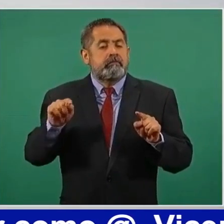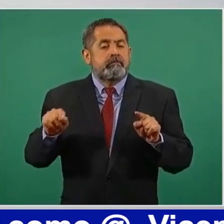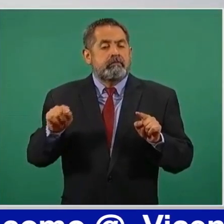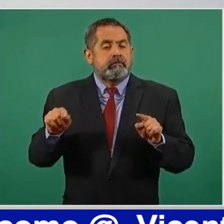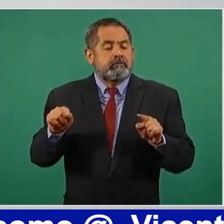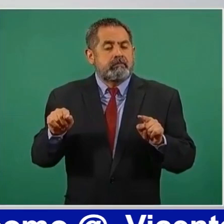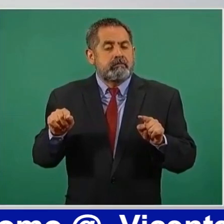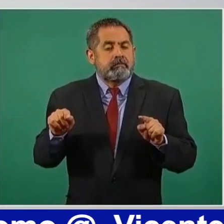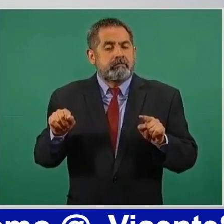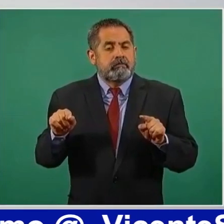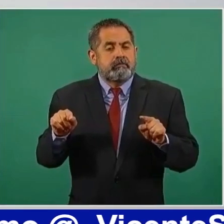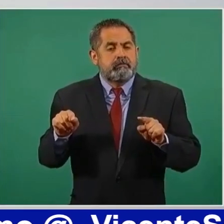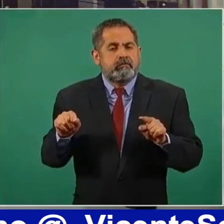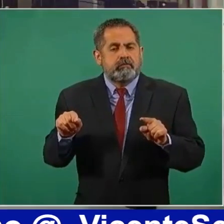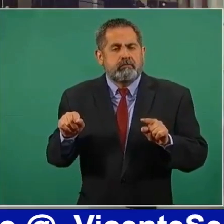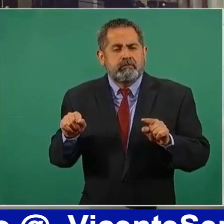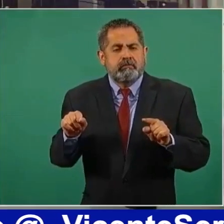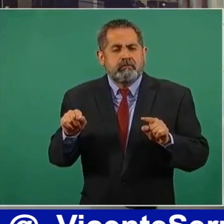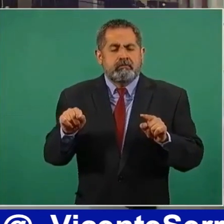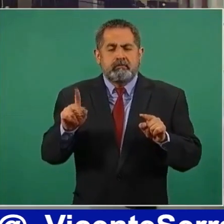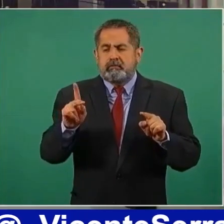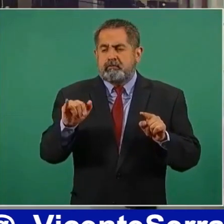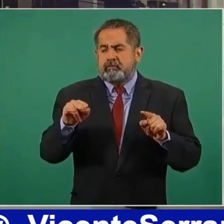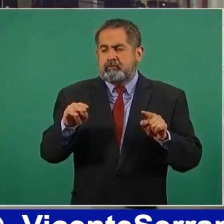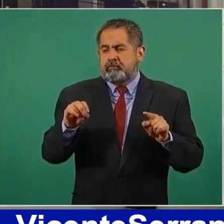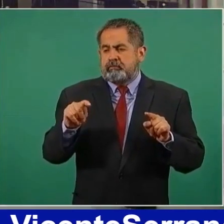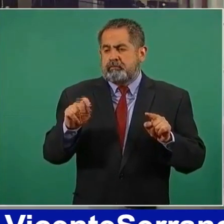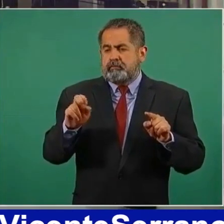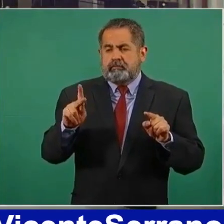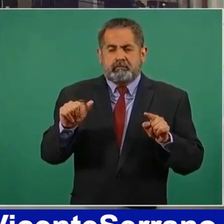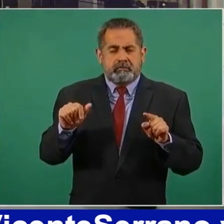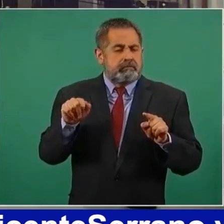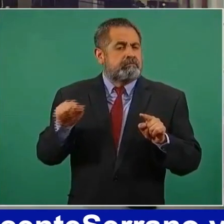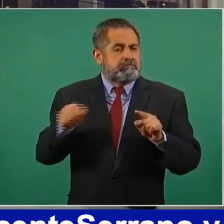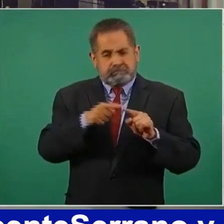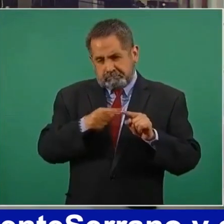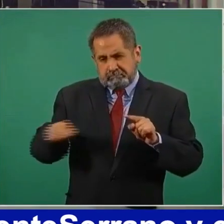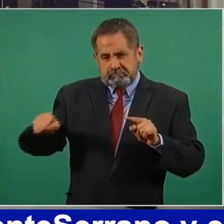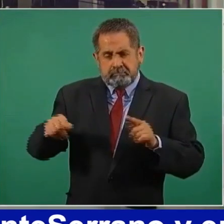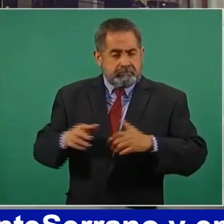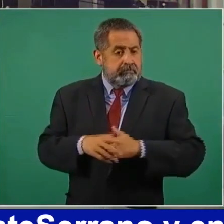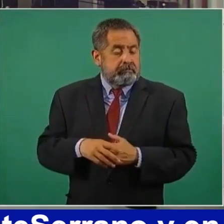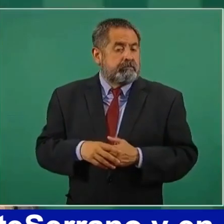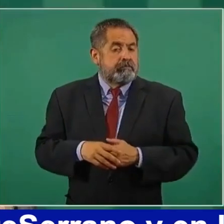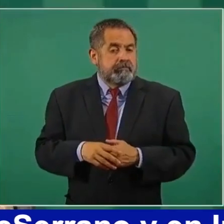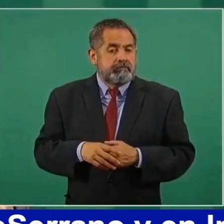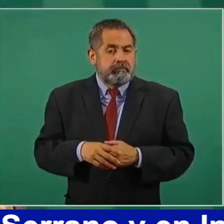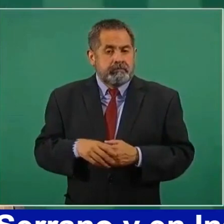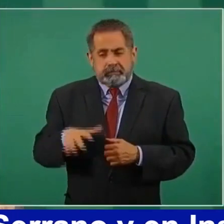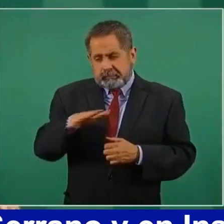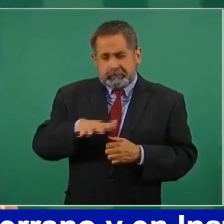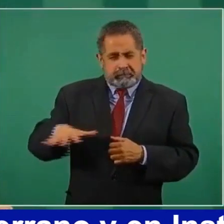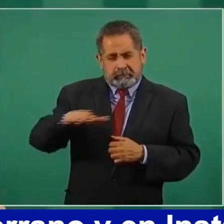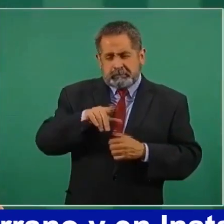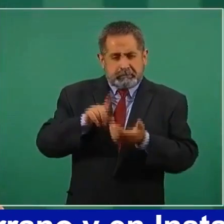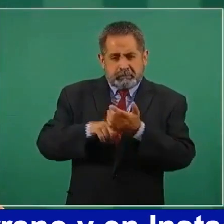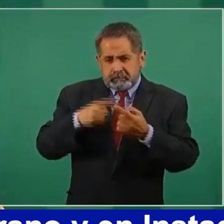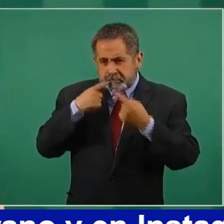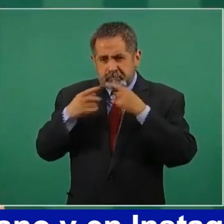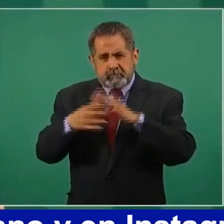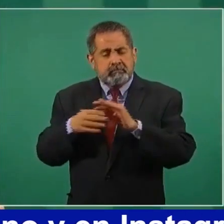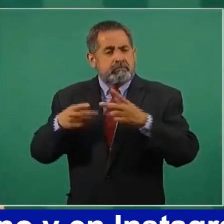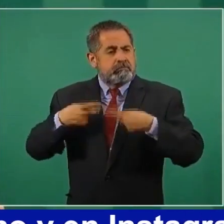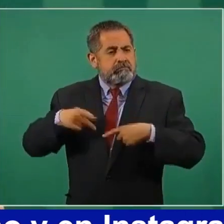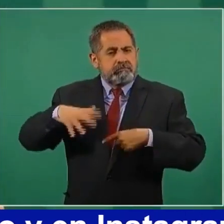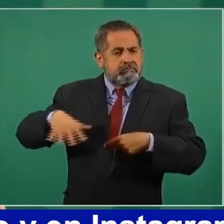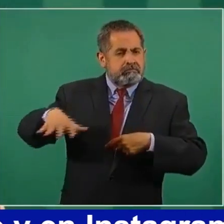los ciudadanos, ya lo saben, de que nosotros no vamos a construir esa presa, para que